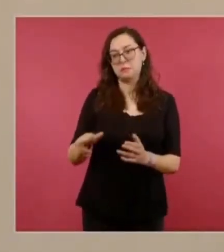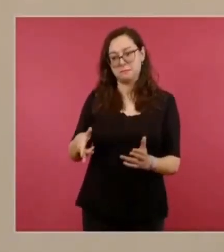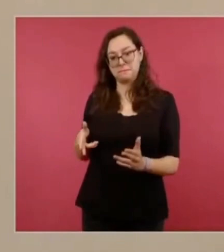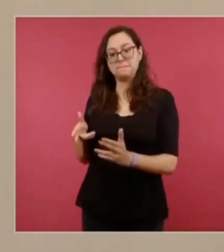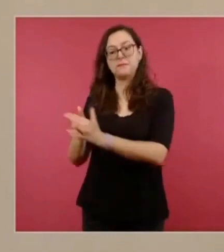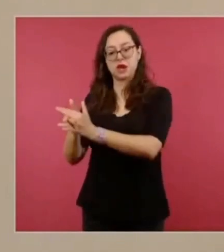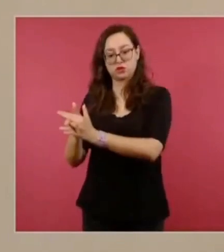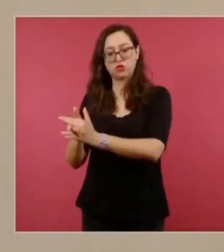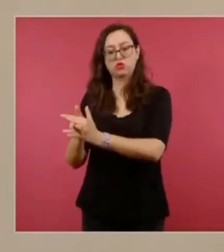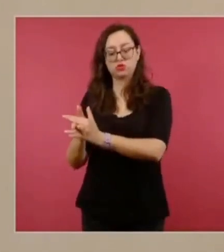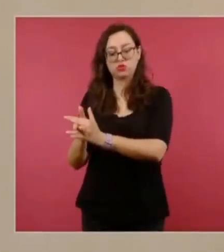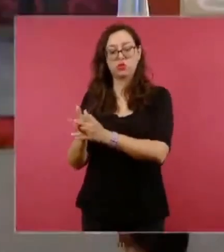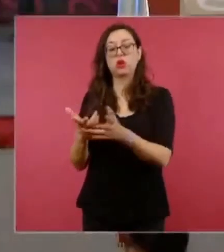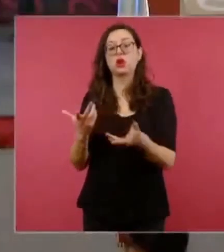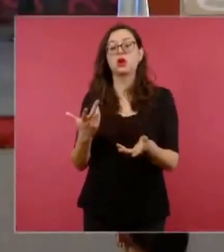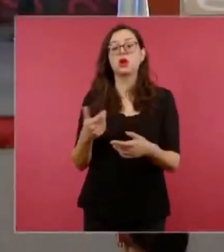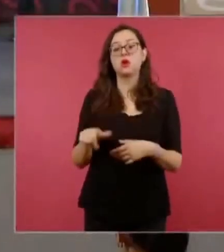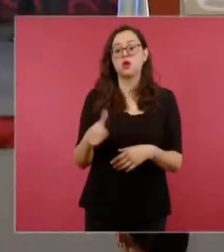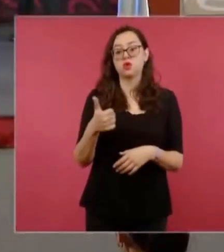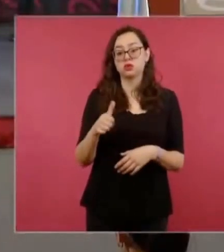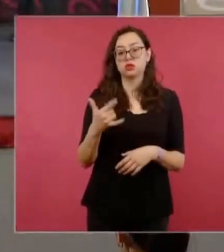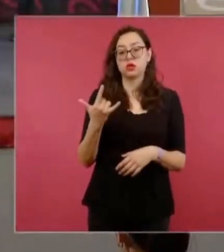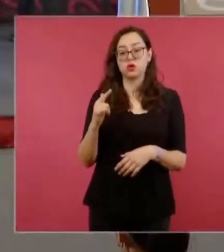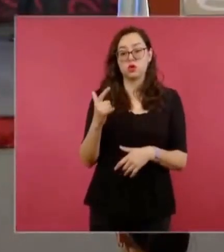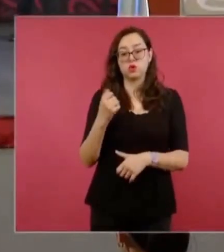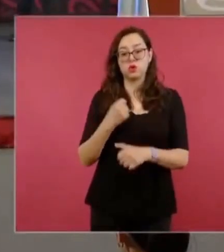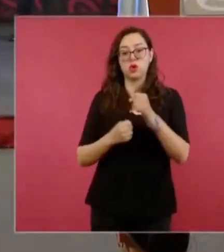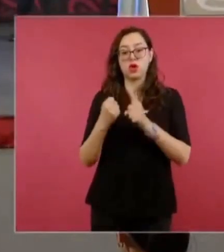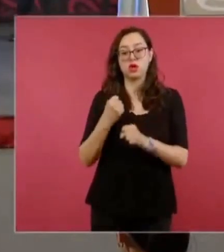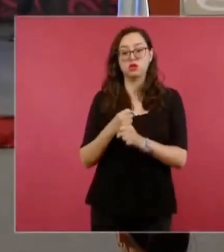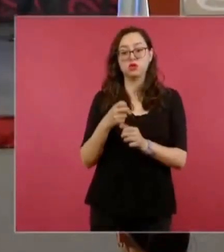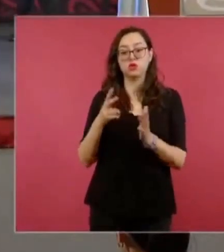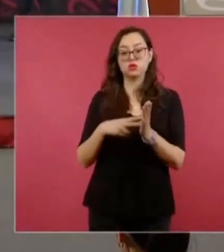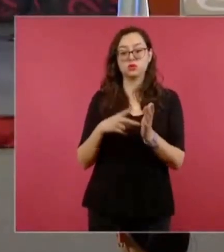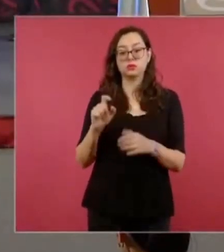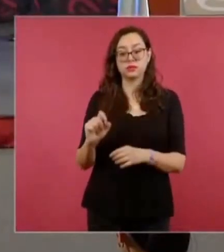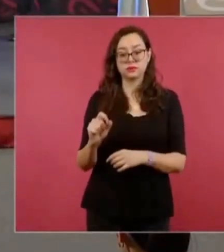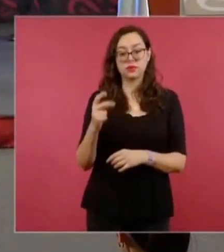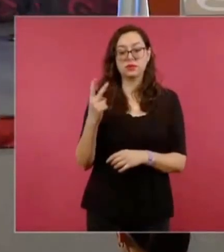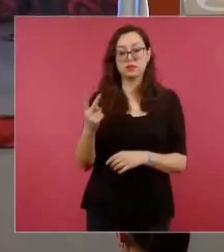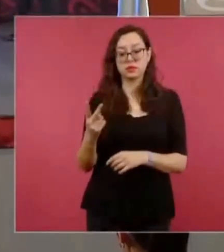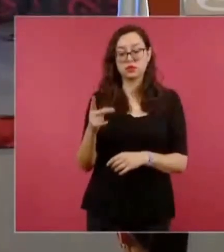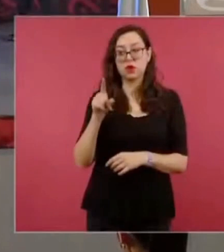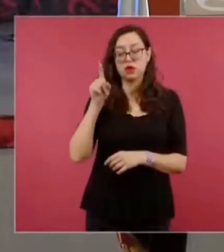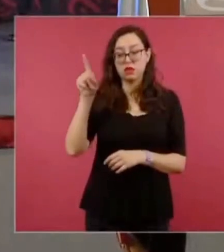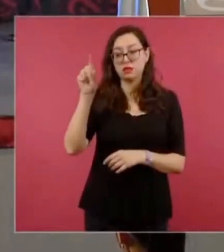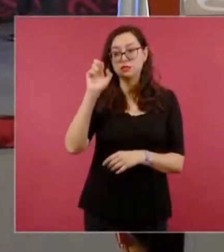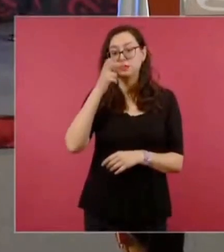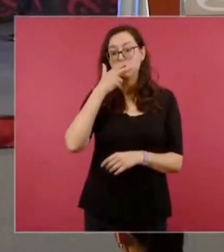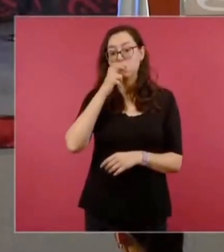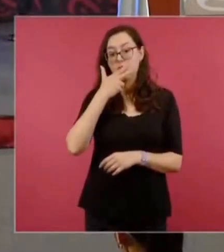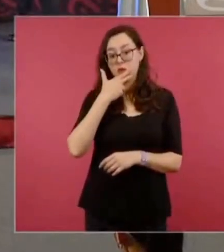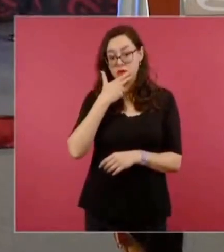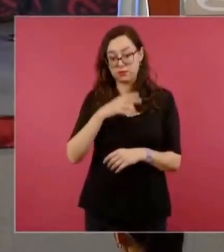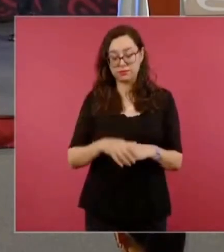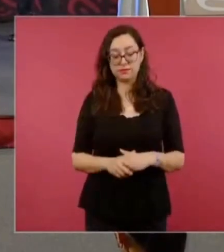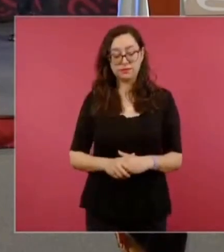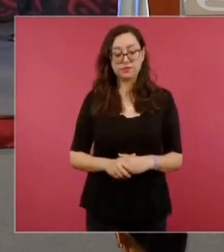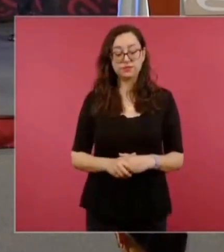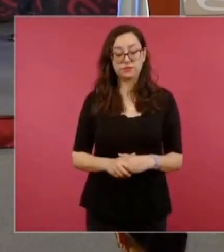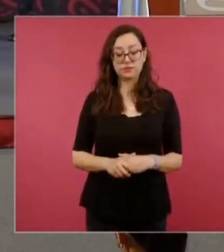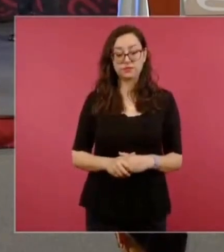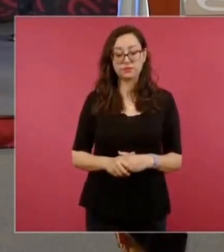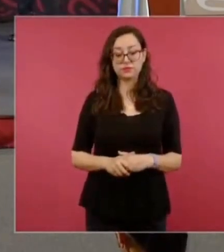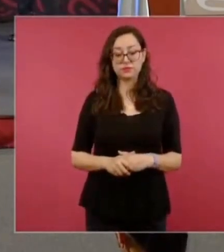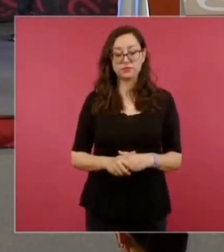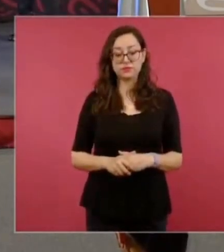hecho ocurrido el 11 de julio del 2022 en el municipio de Bocoina, Chihuahua. De acuerdo con las investigaciones,